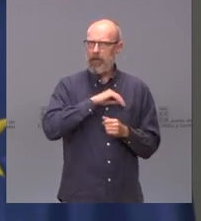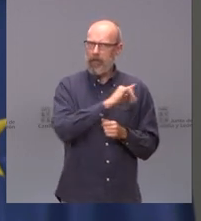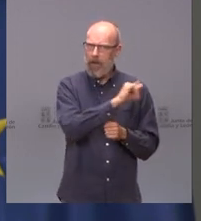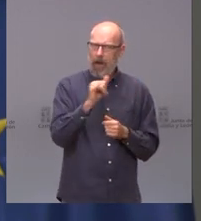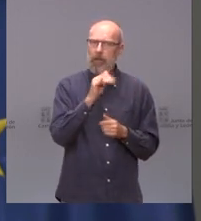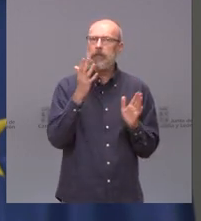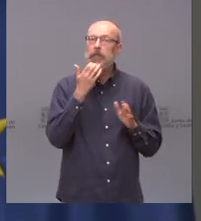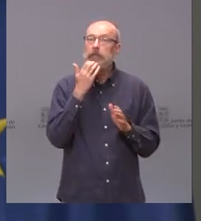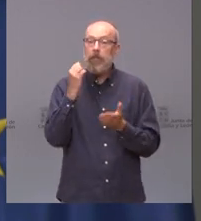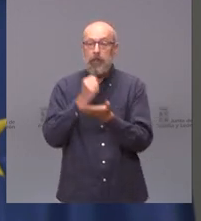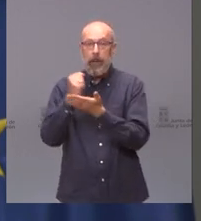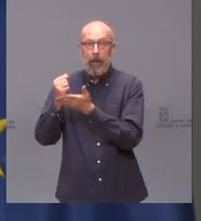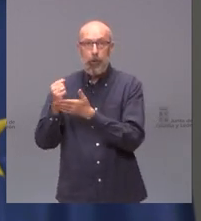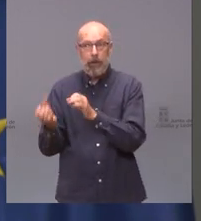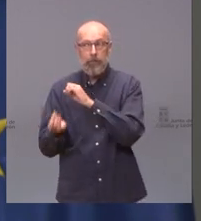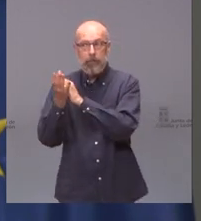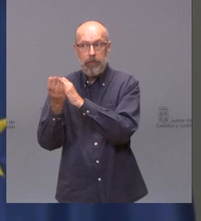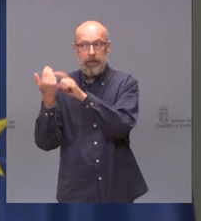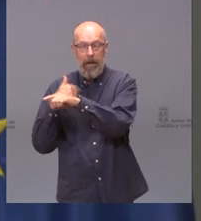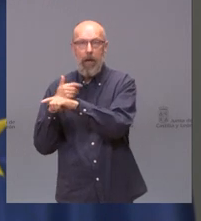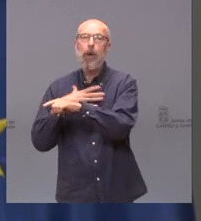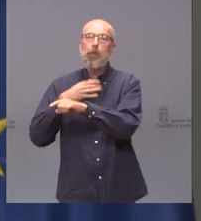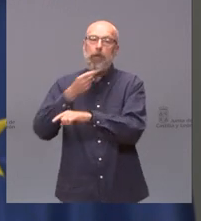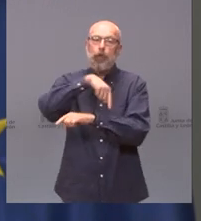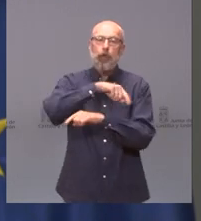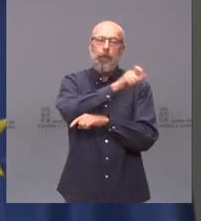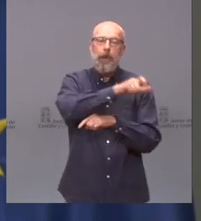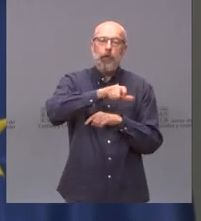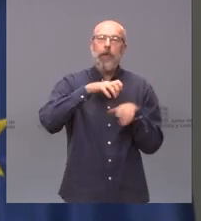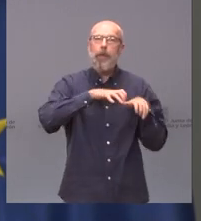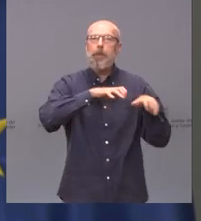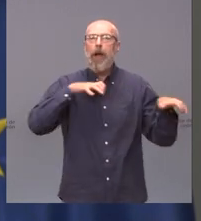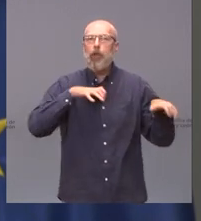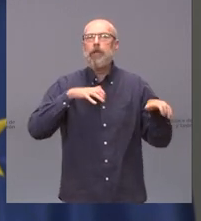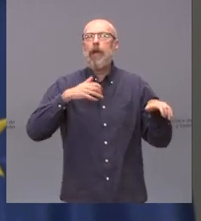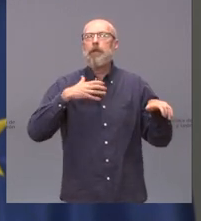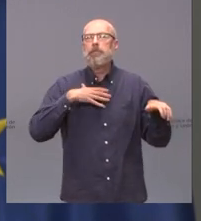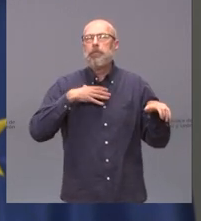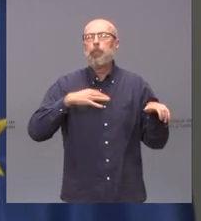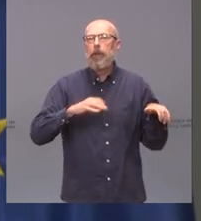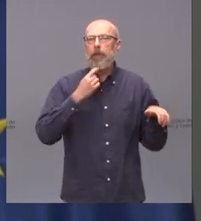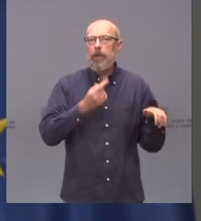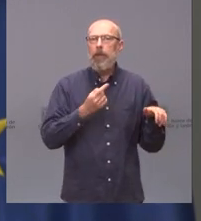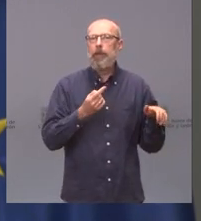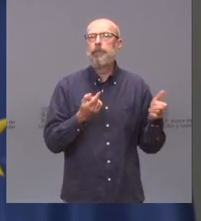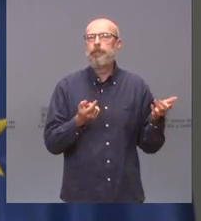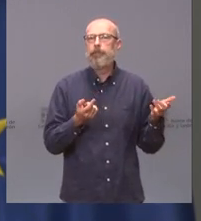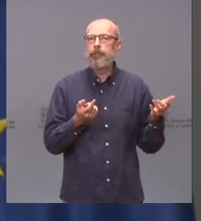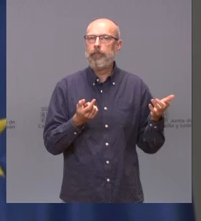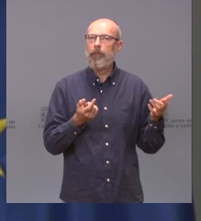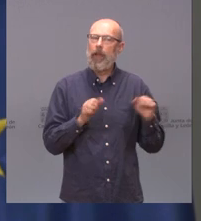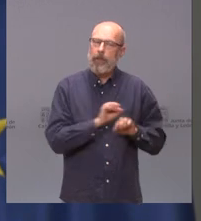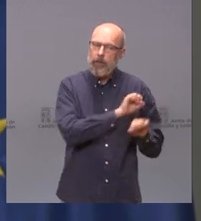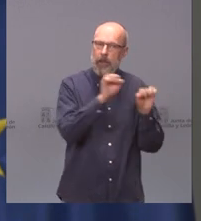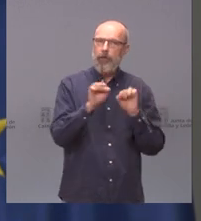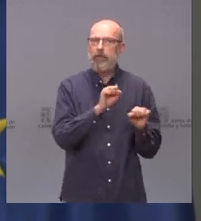este pasaporte nosotros tengamos una mayoría de la población ya en condiciones de afirmar que está inmunizada